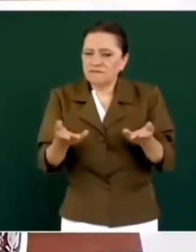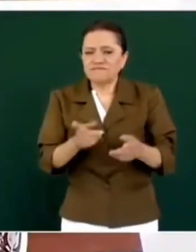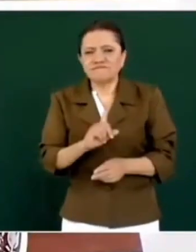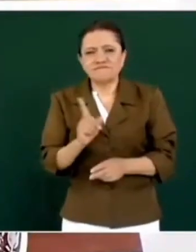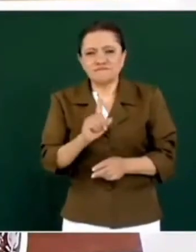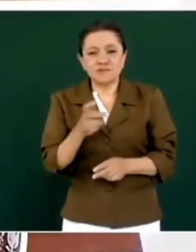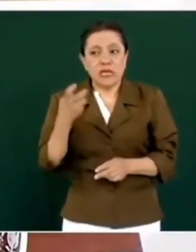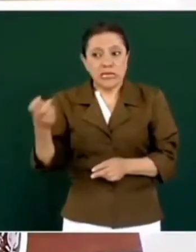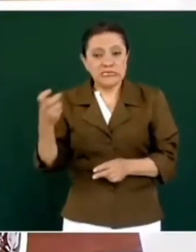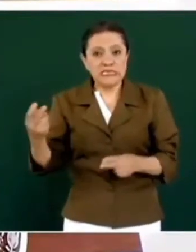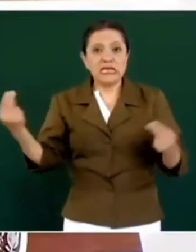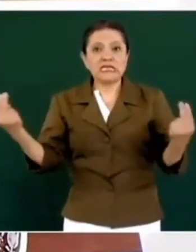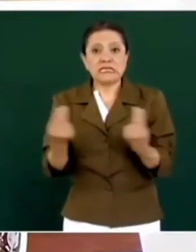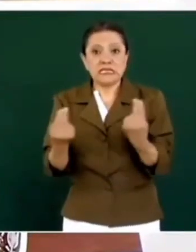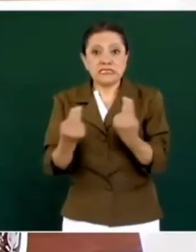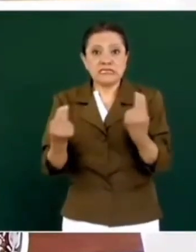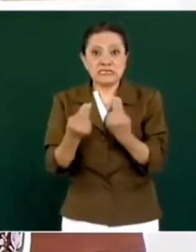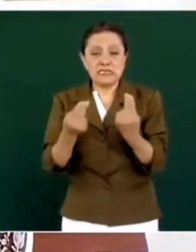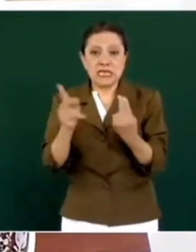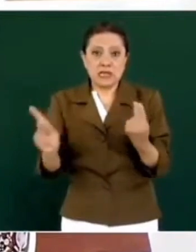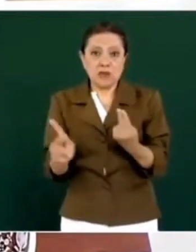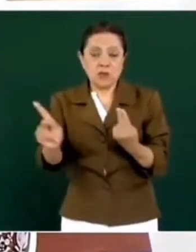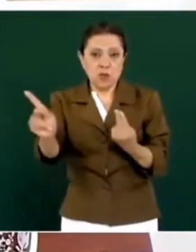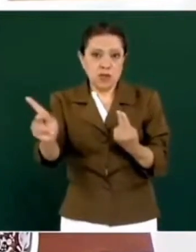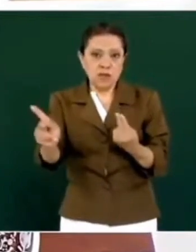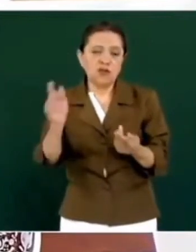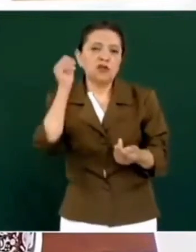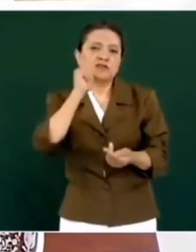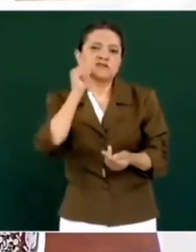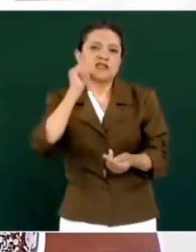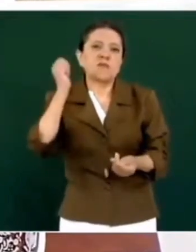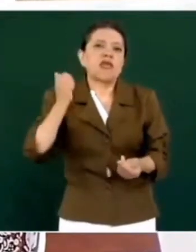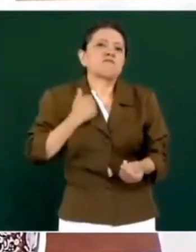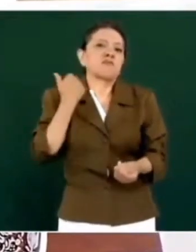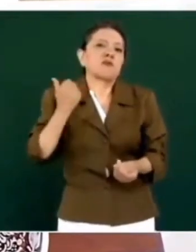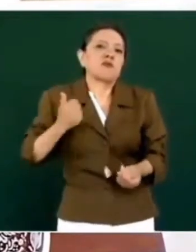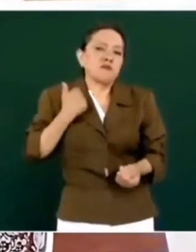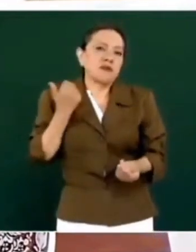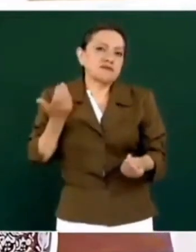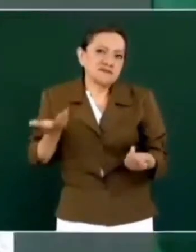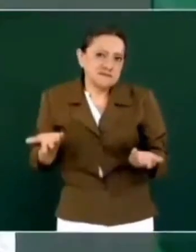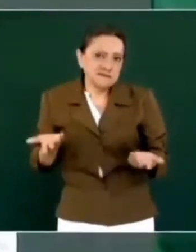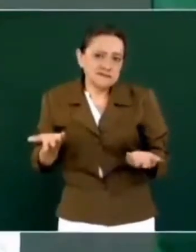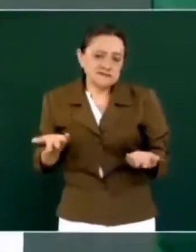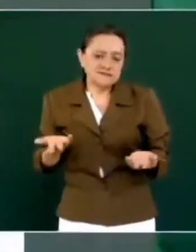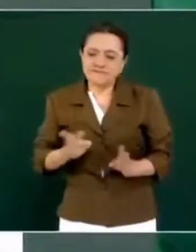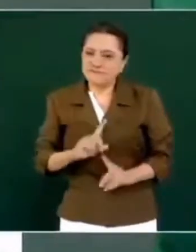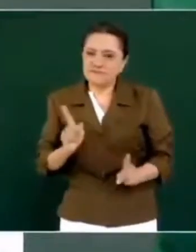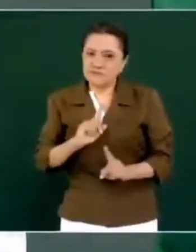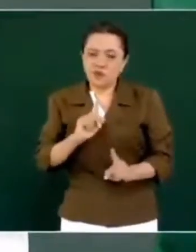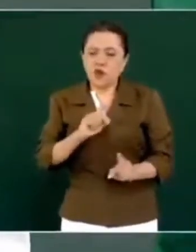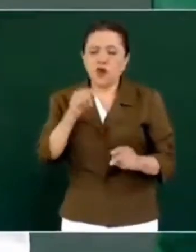necesidad del pueblo y sacan rajas, sacan provecho. Vayan